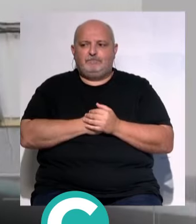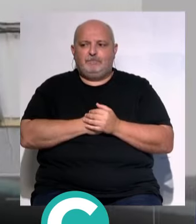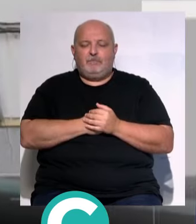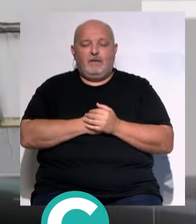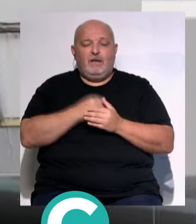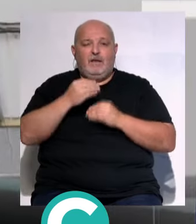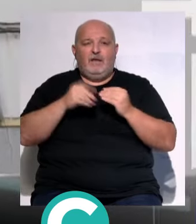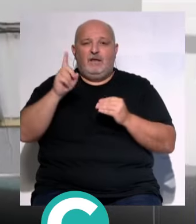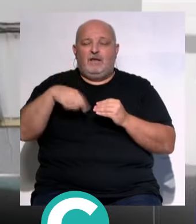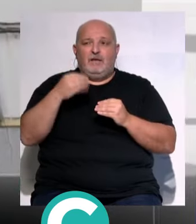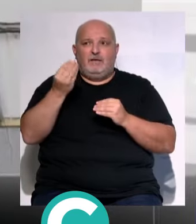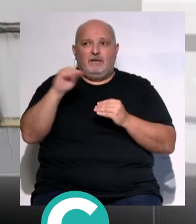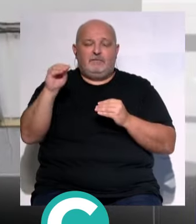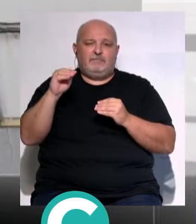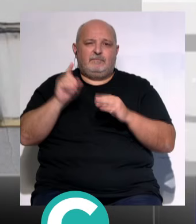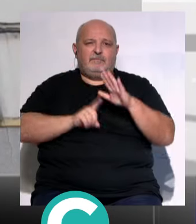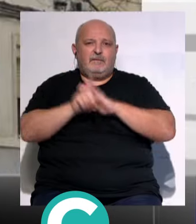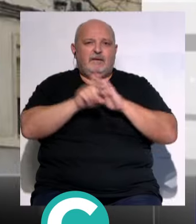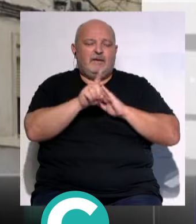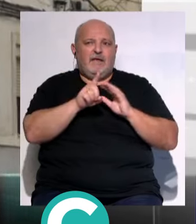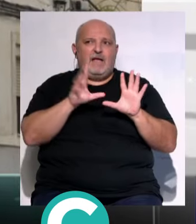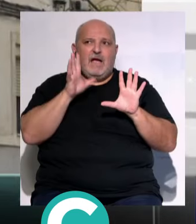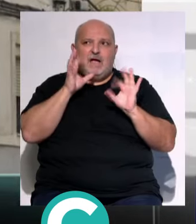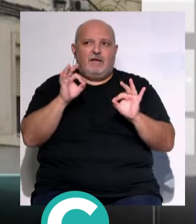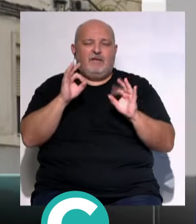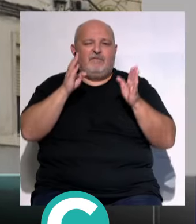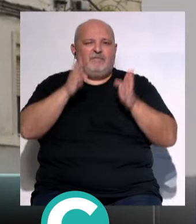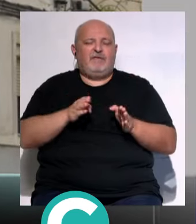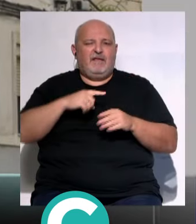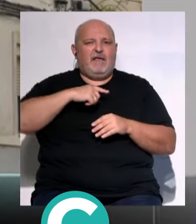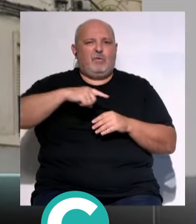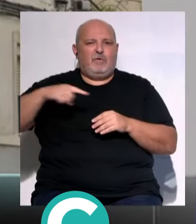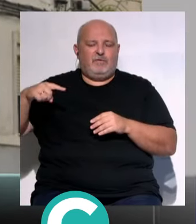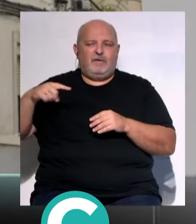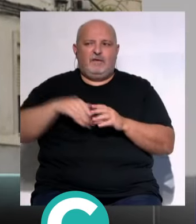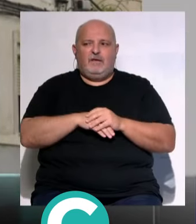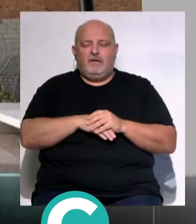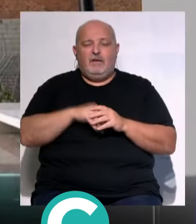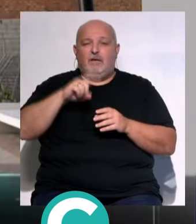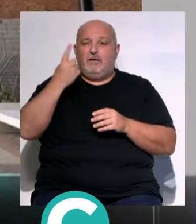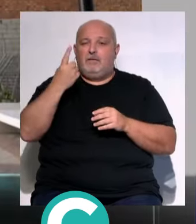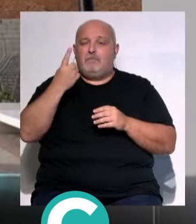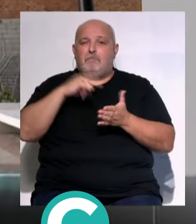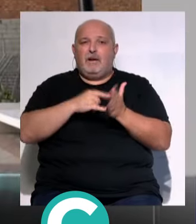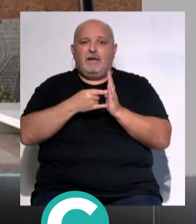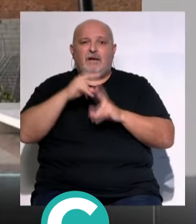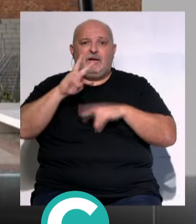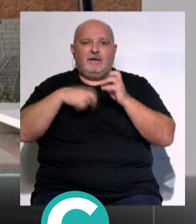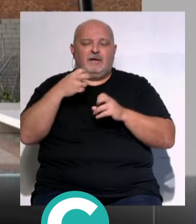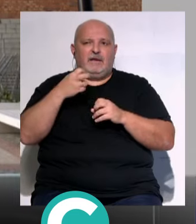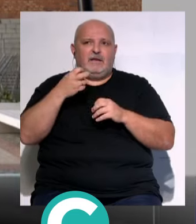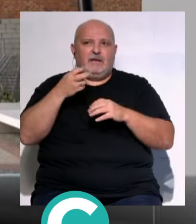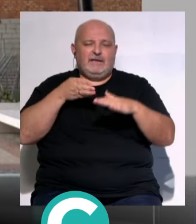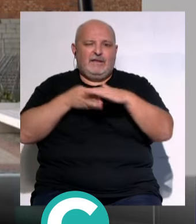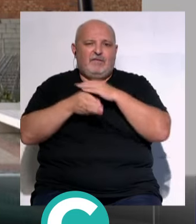Y hemos también impulsado... desarrollado... ...ahora estamos en la fase de ejecución... ...el primer plan de rehabilitación... ...de